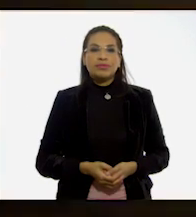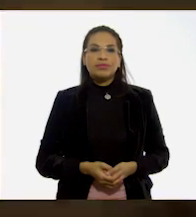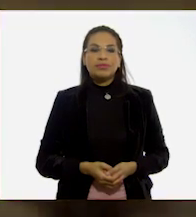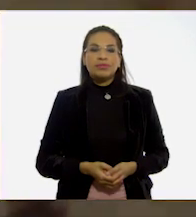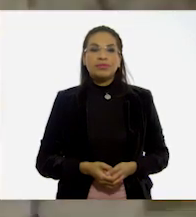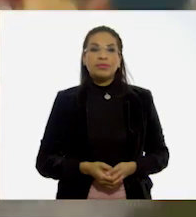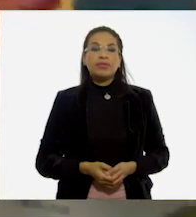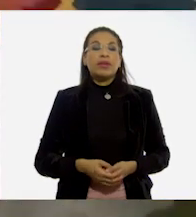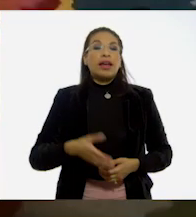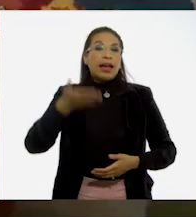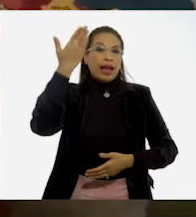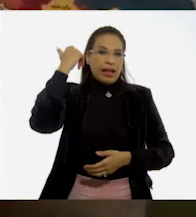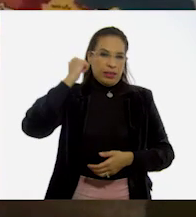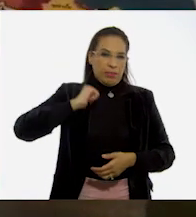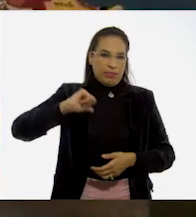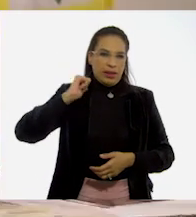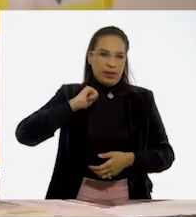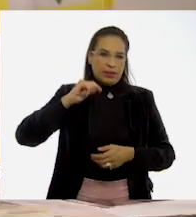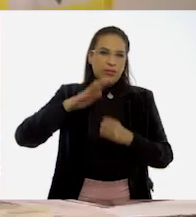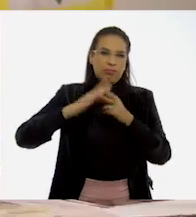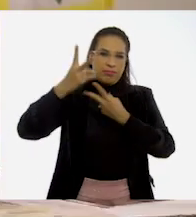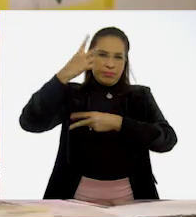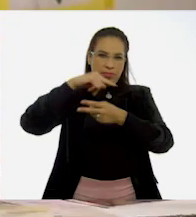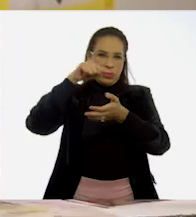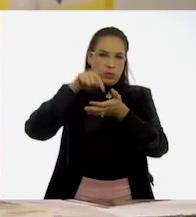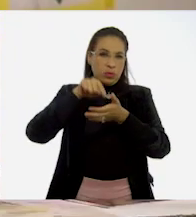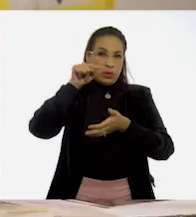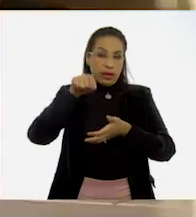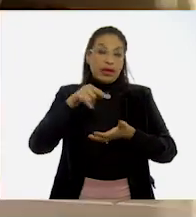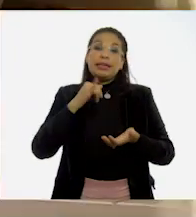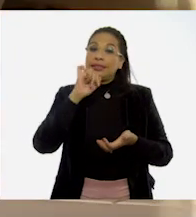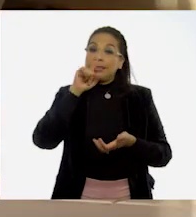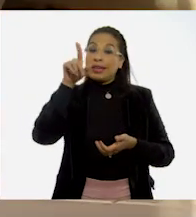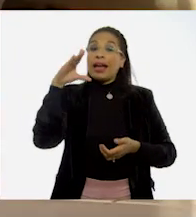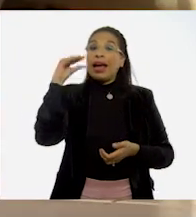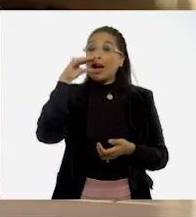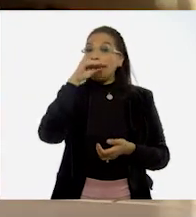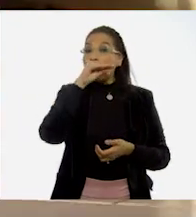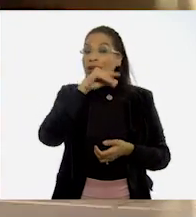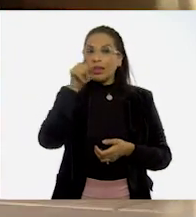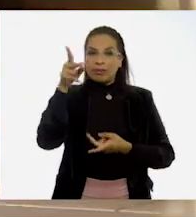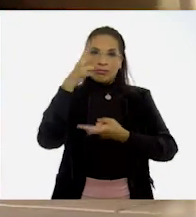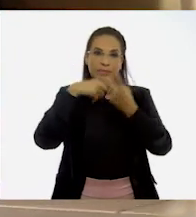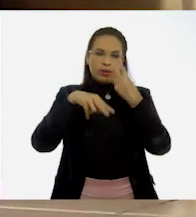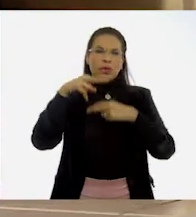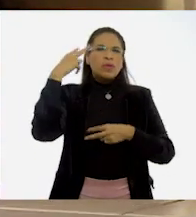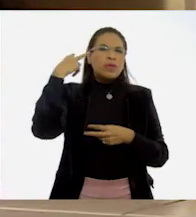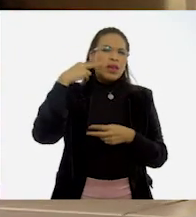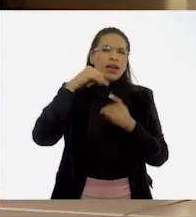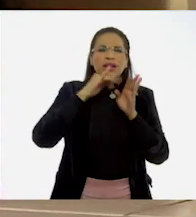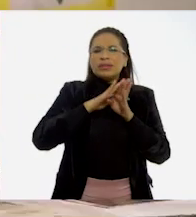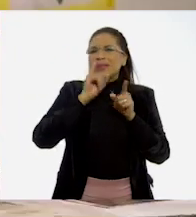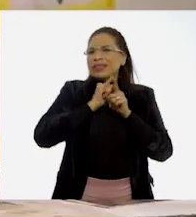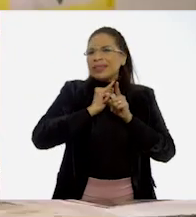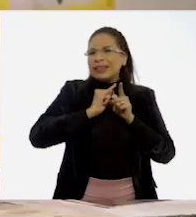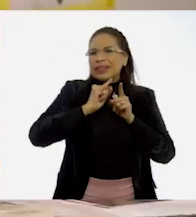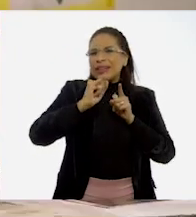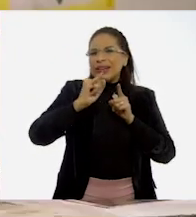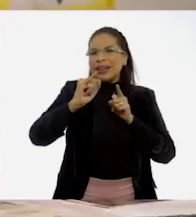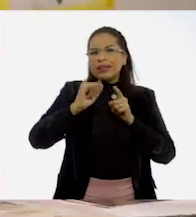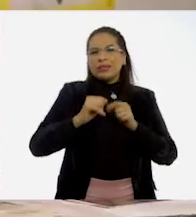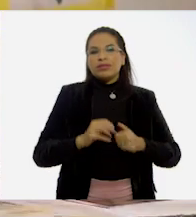¿Entonces nuestros antepasados vinieron desde aquí? Sí, desde África. Y fue un viaje muy largo.